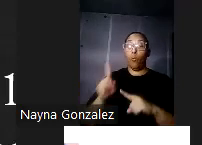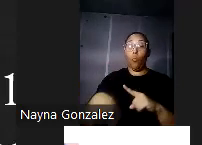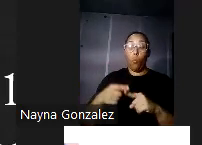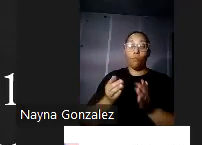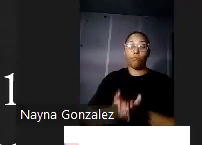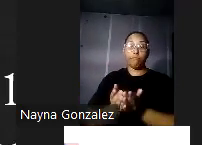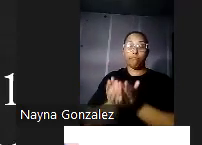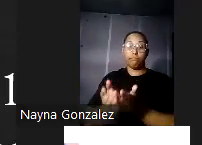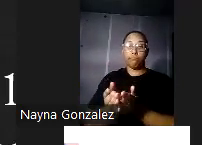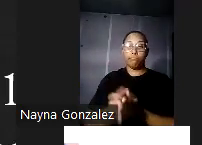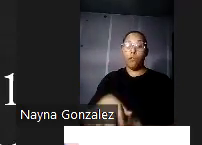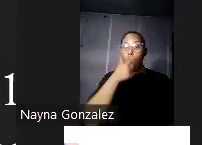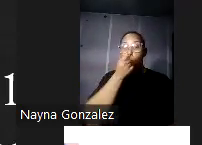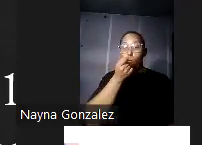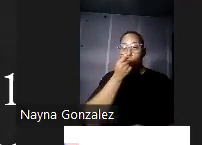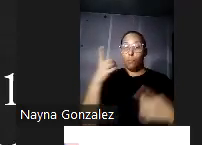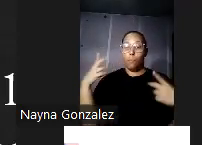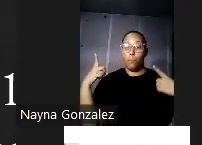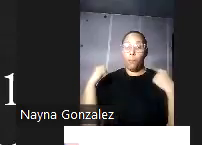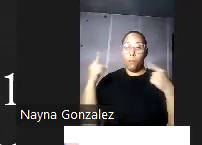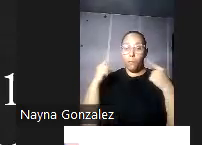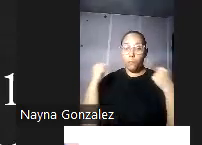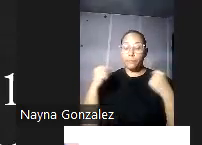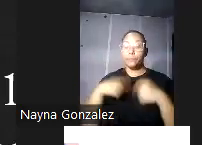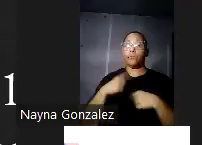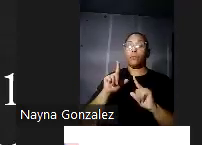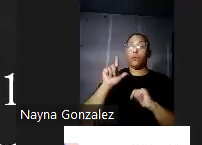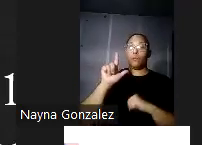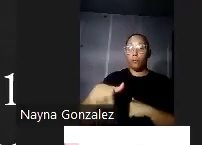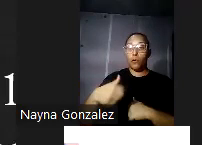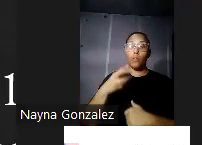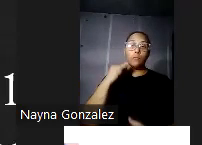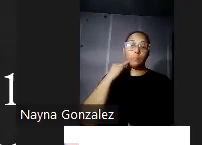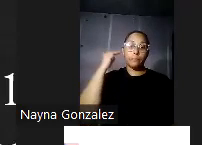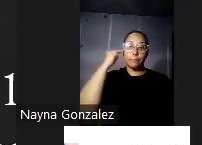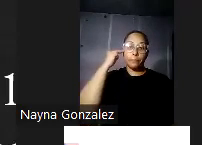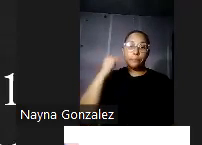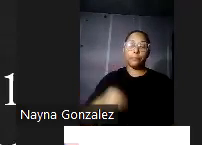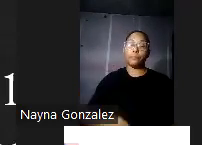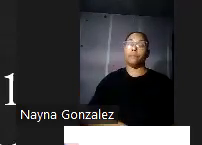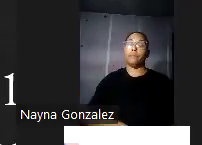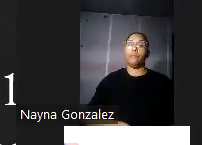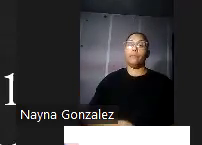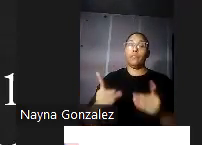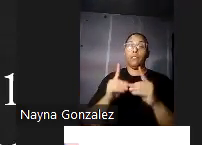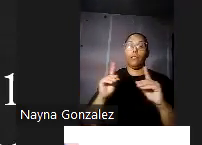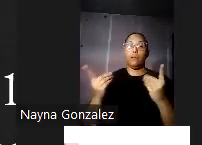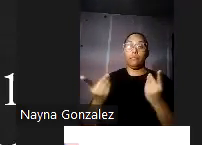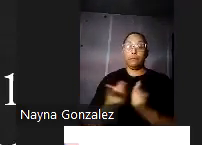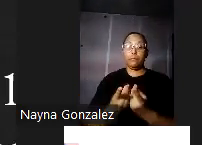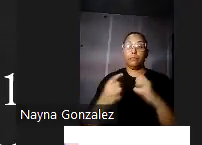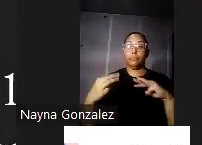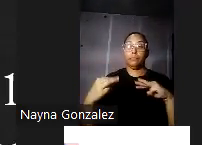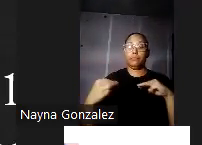Ashford fue a Ponce y luego a Mayagüez mientras estuvo en Mayagüez informó al departamento de guerra que la gente de